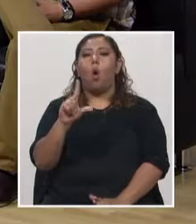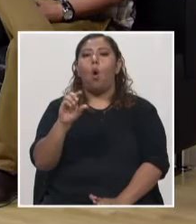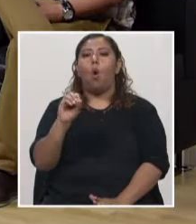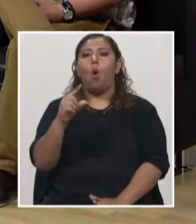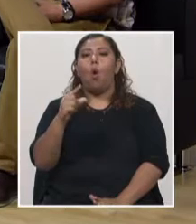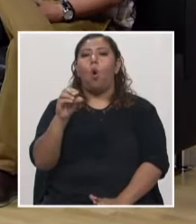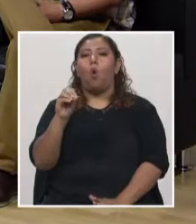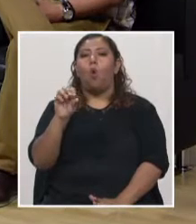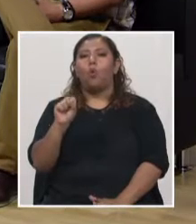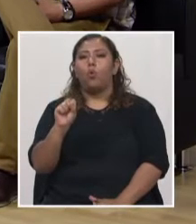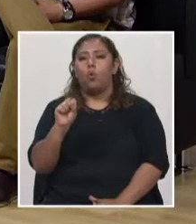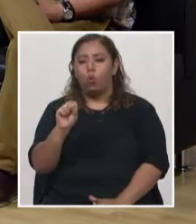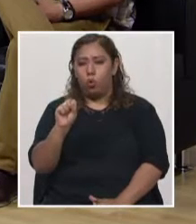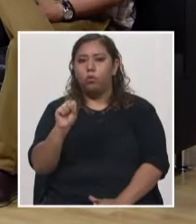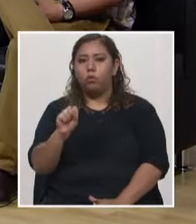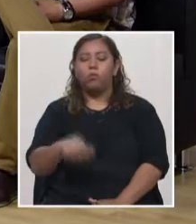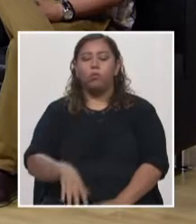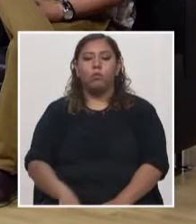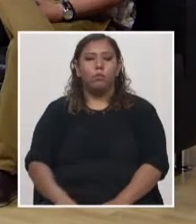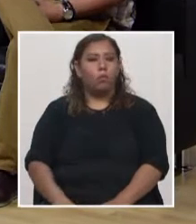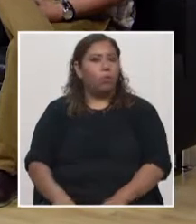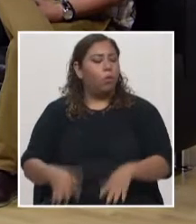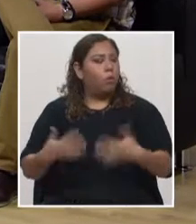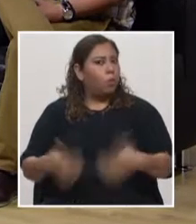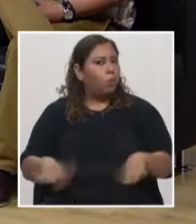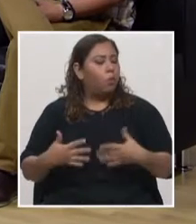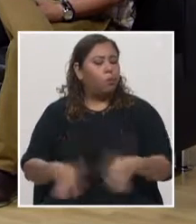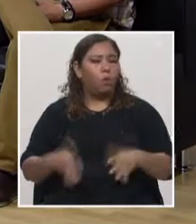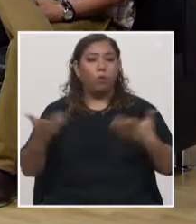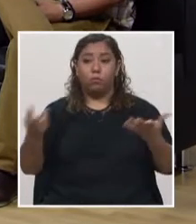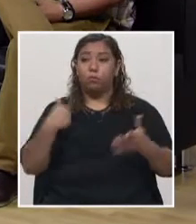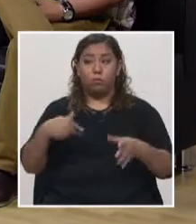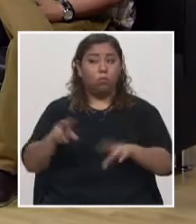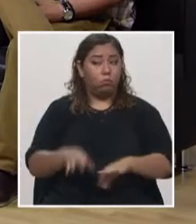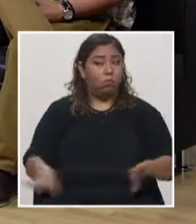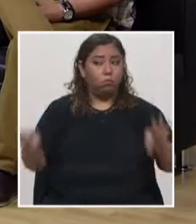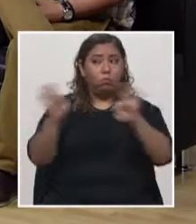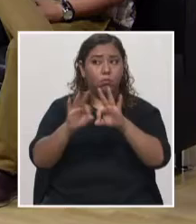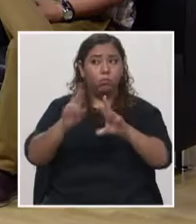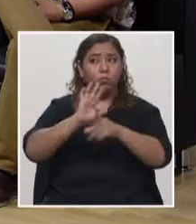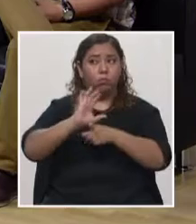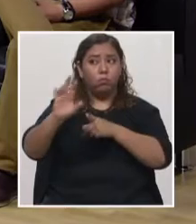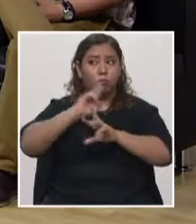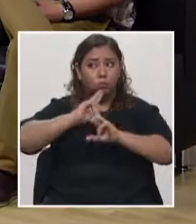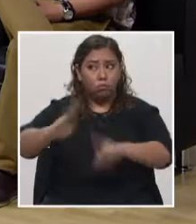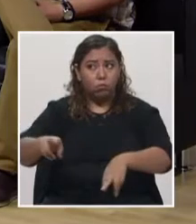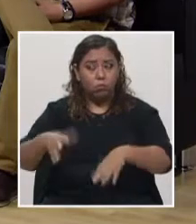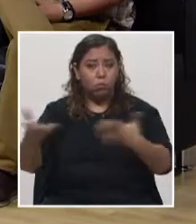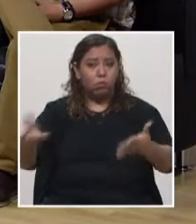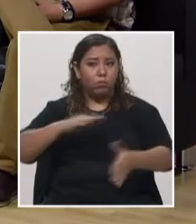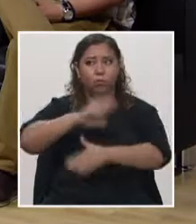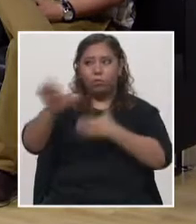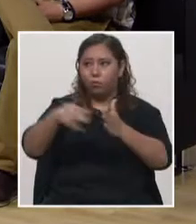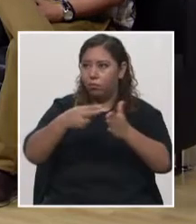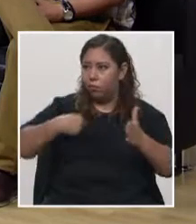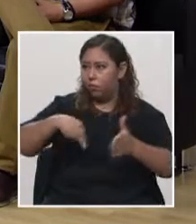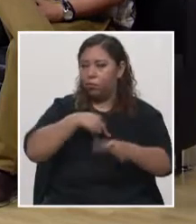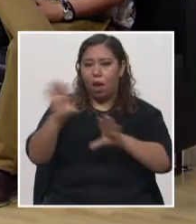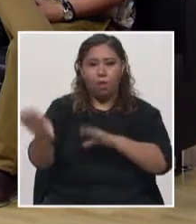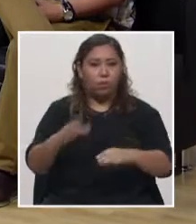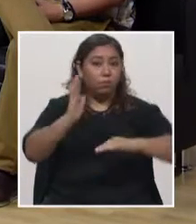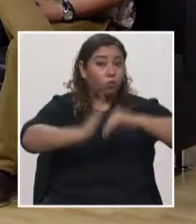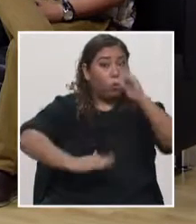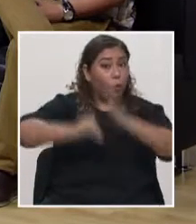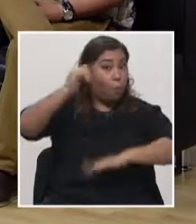que una nación tenga. ¿Por qué? Porque sobre la geología nosotros como hondureños desarrollamos toda nuestra actividad. Nosotros construimos,